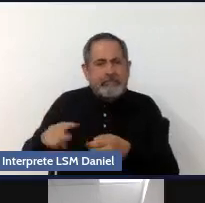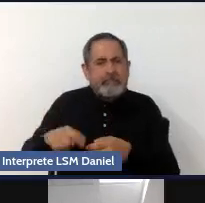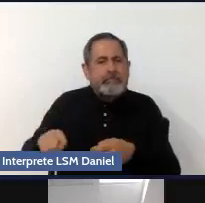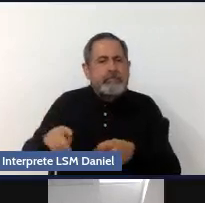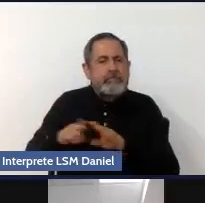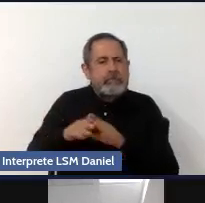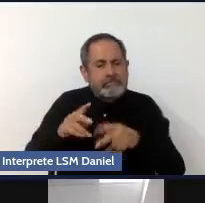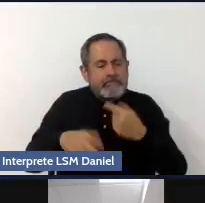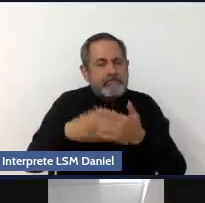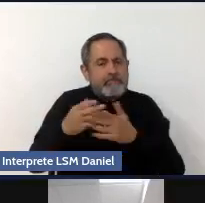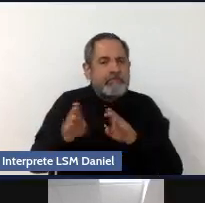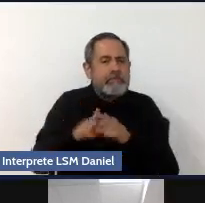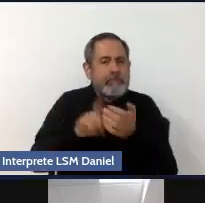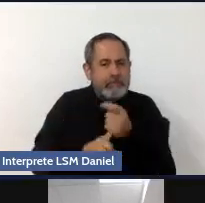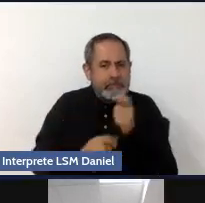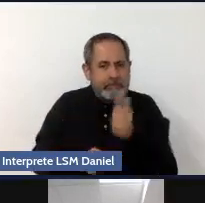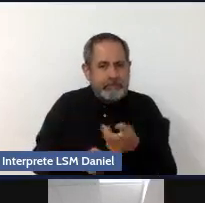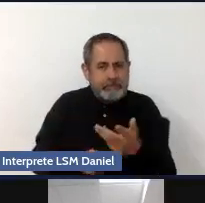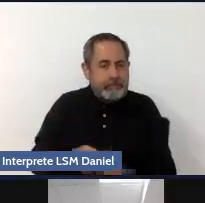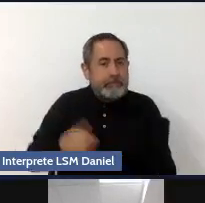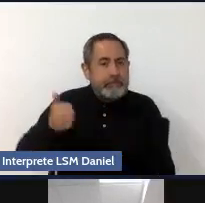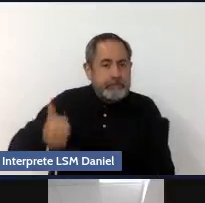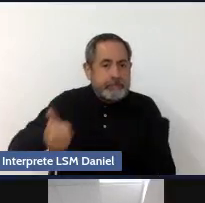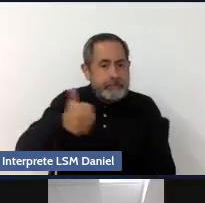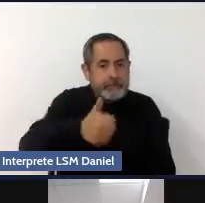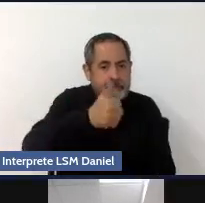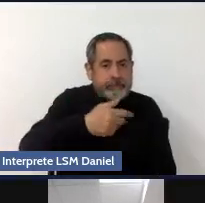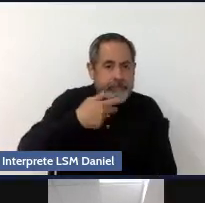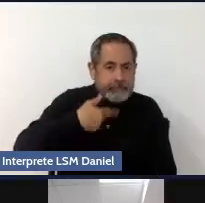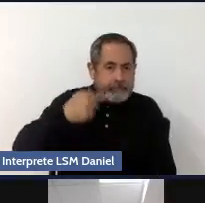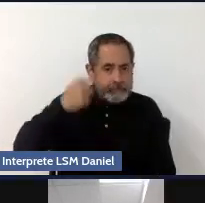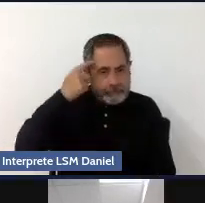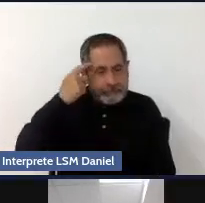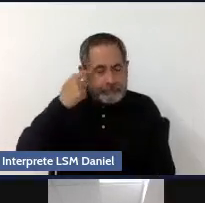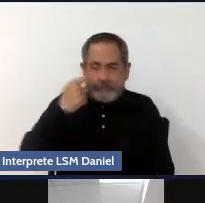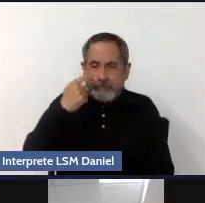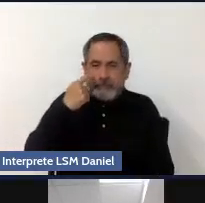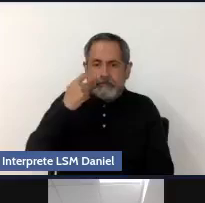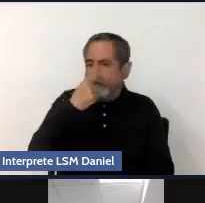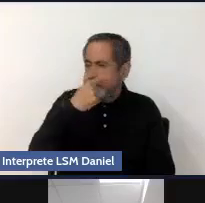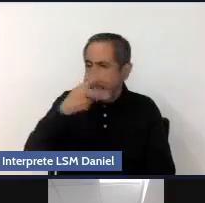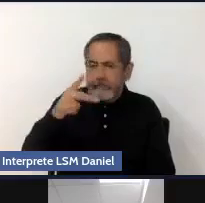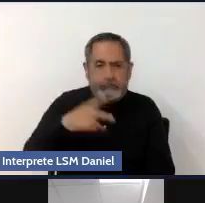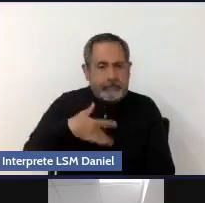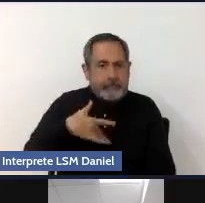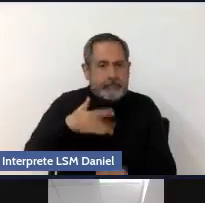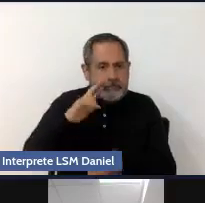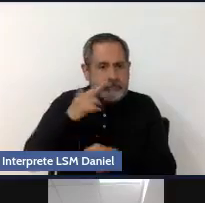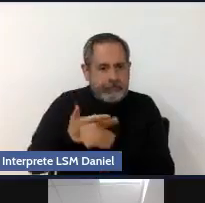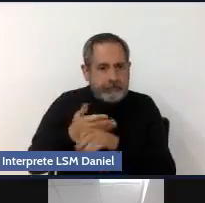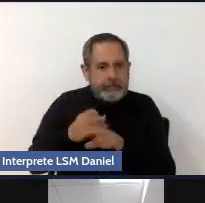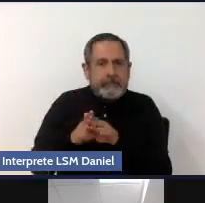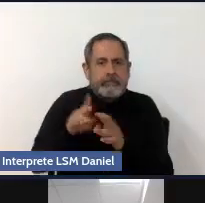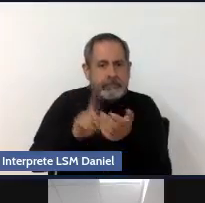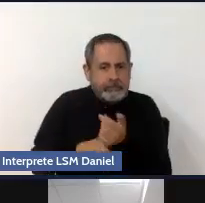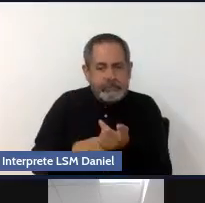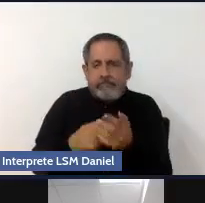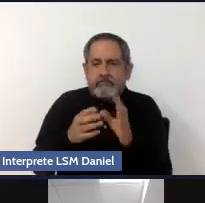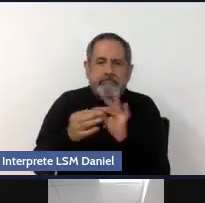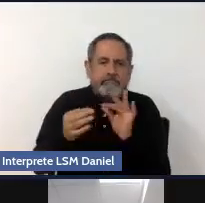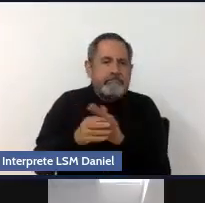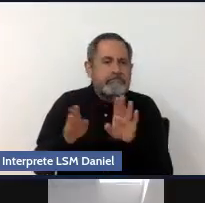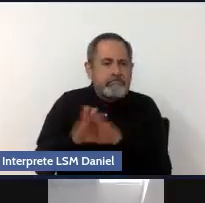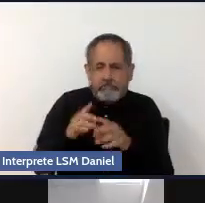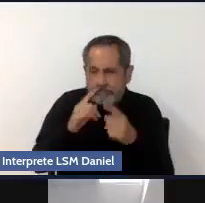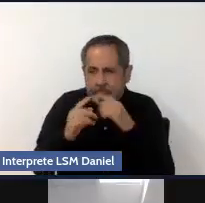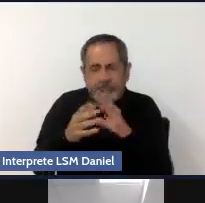pueda haber. Eso ya le toca a cada persona, el asimir su responsabilidad respecto a que tan